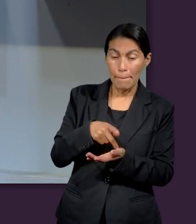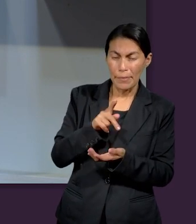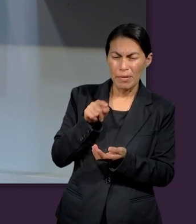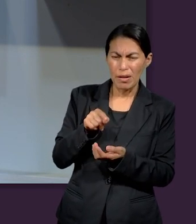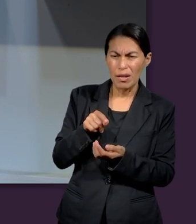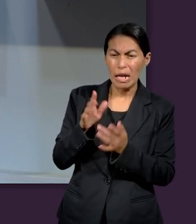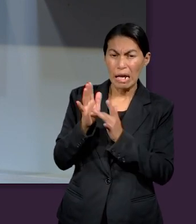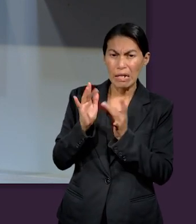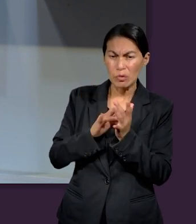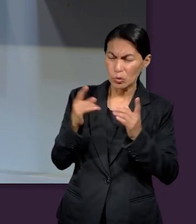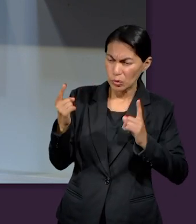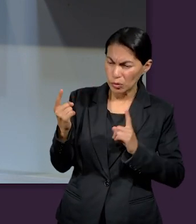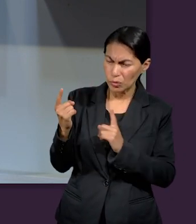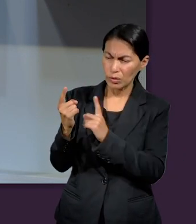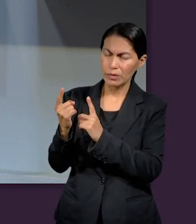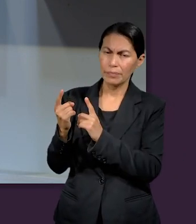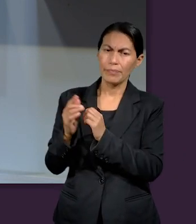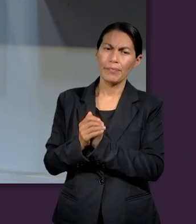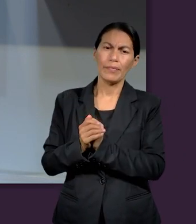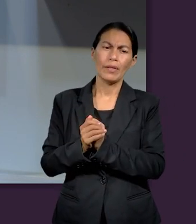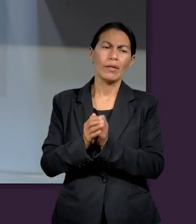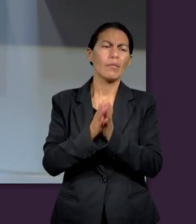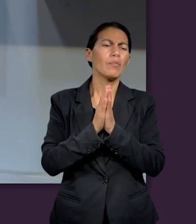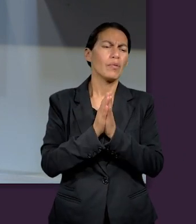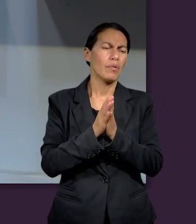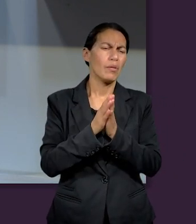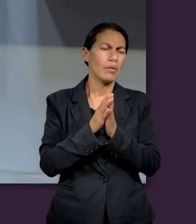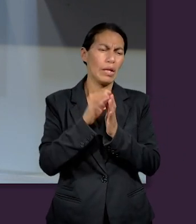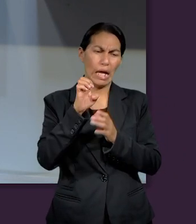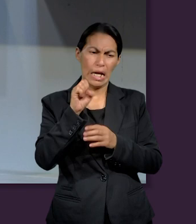si me puedes leer el versículo 8